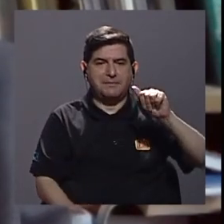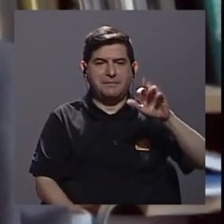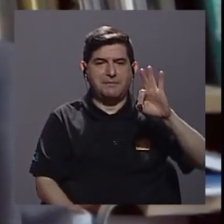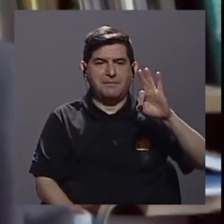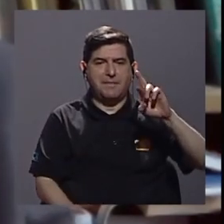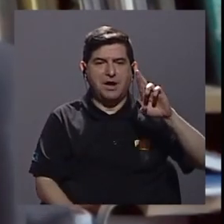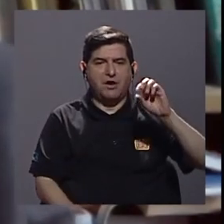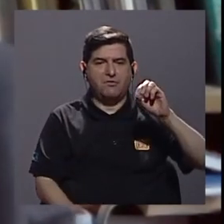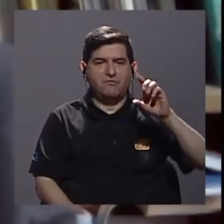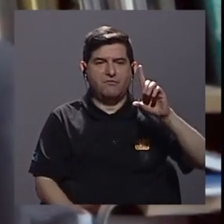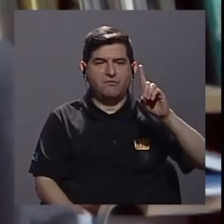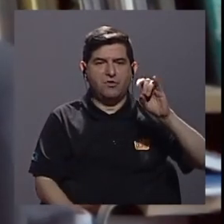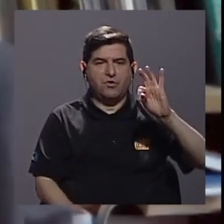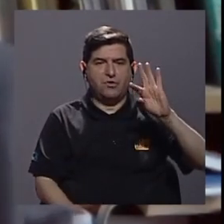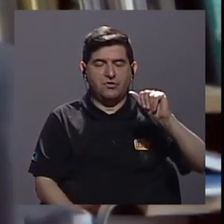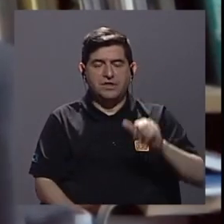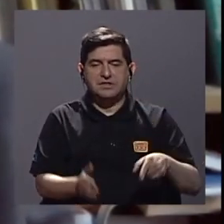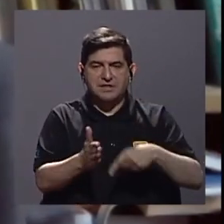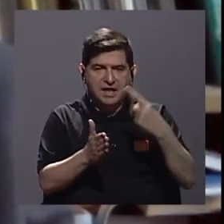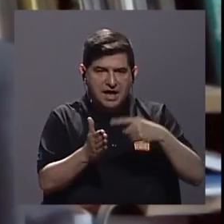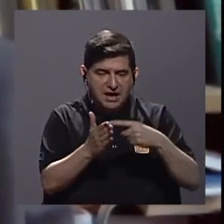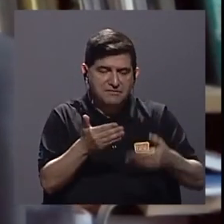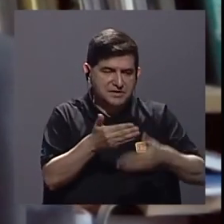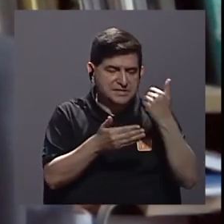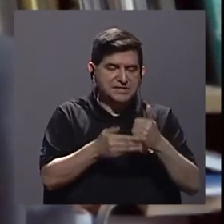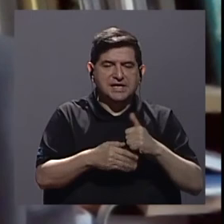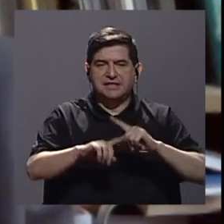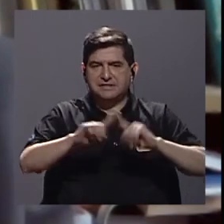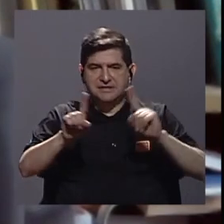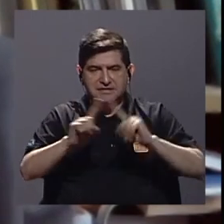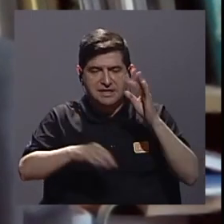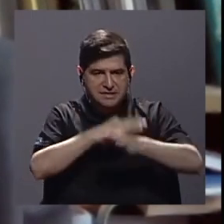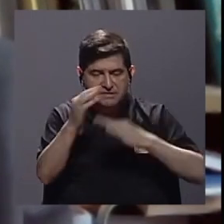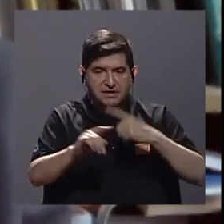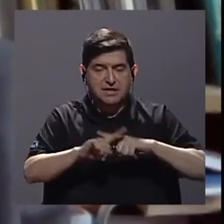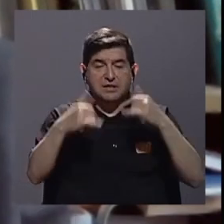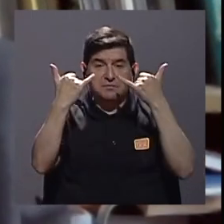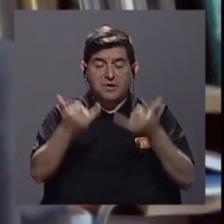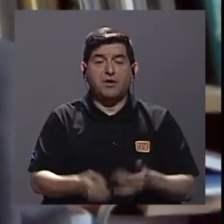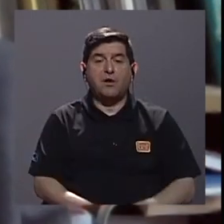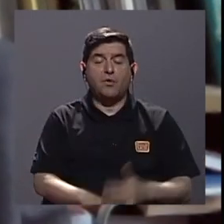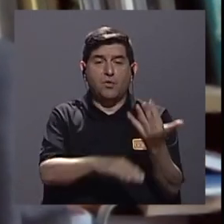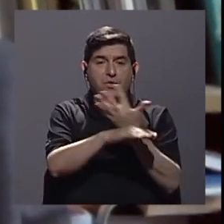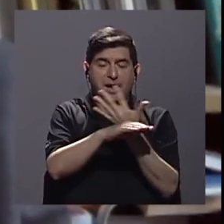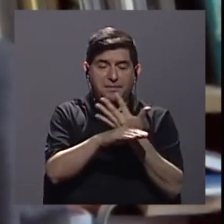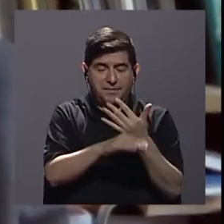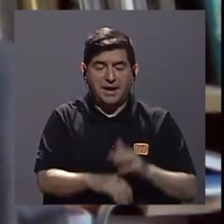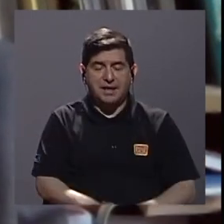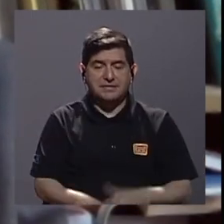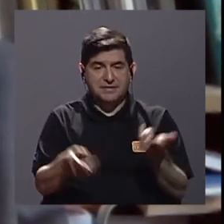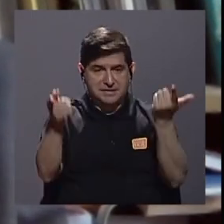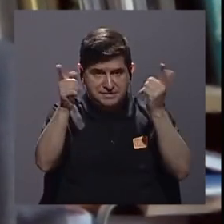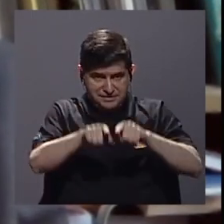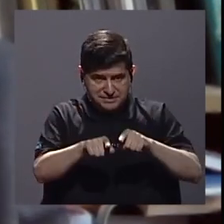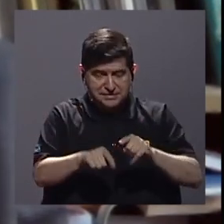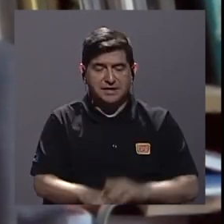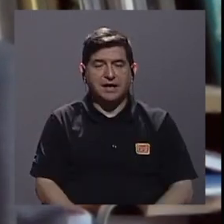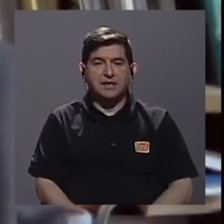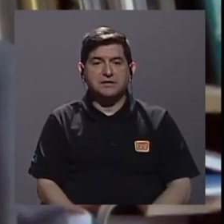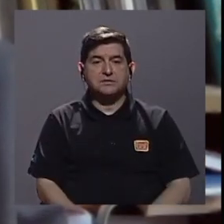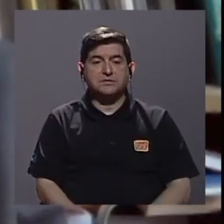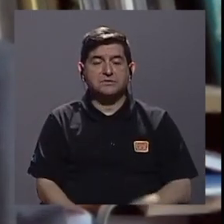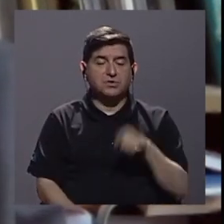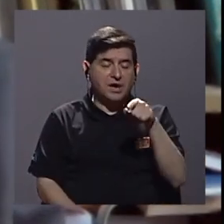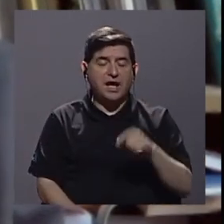salgan hermafroditas otras machos otras hembras pero lo que se busca son plantas hermafroditas y antes lo que hacía el productor era